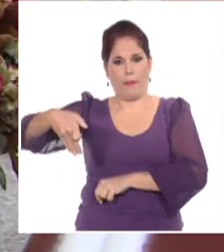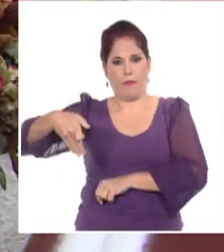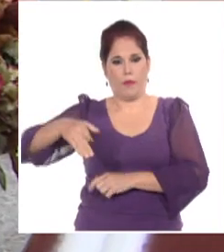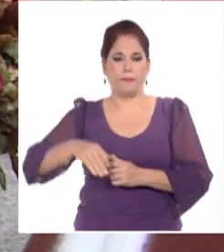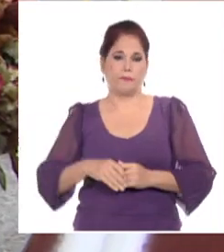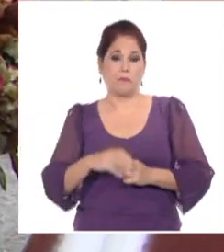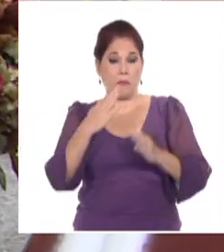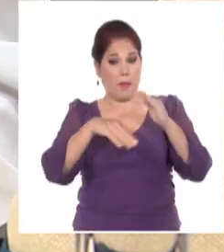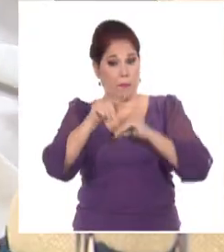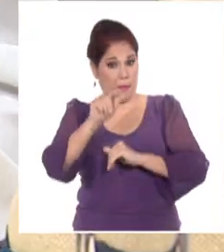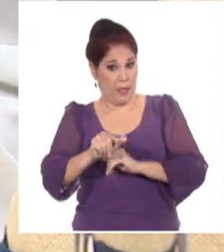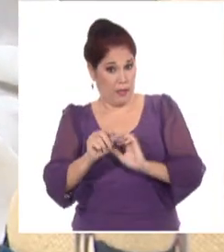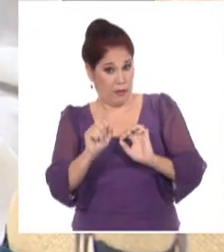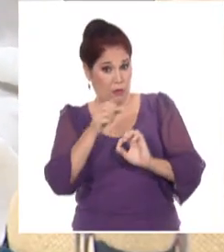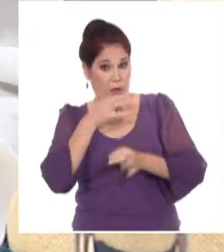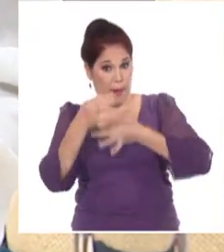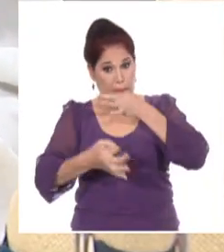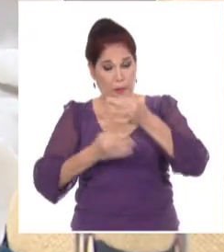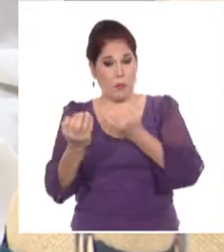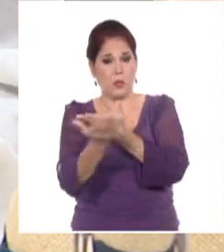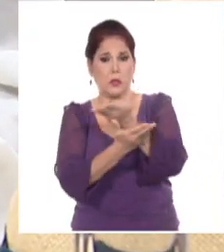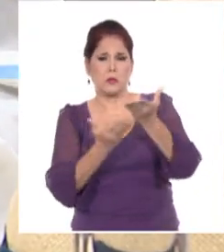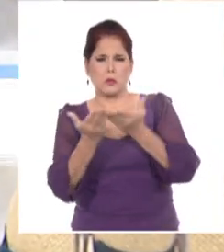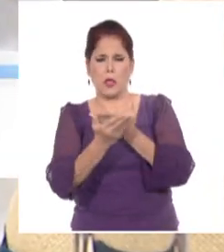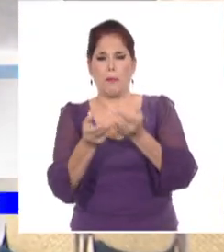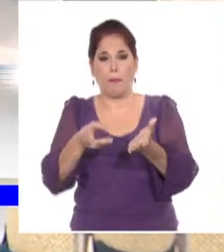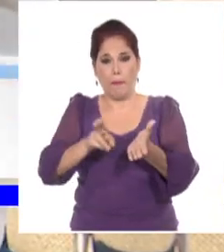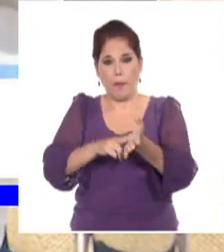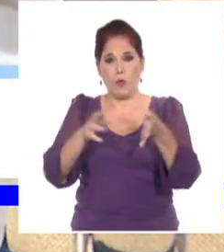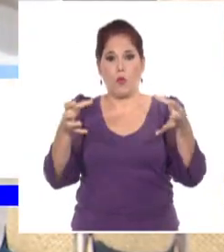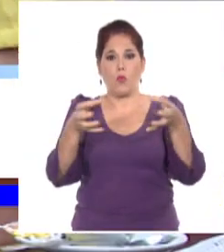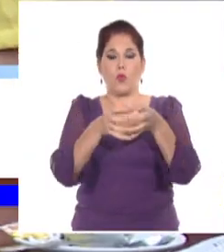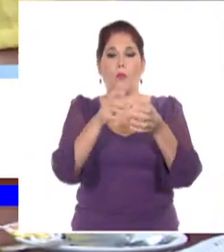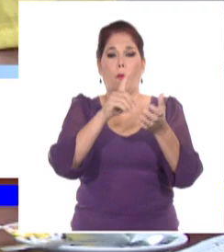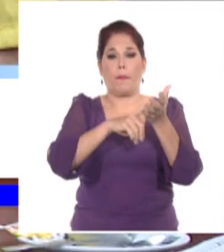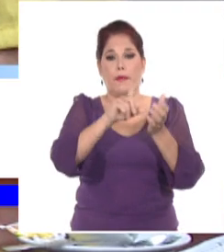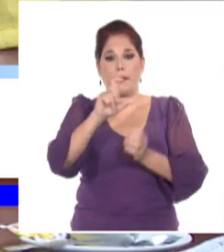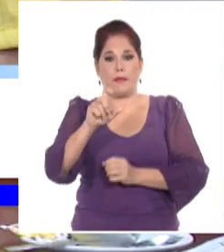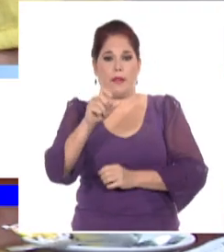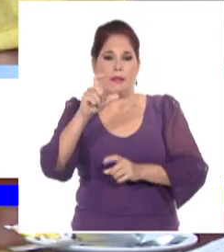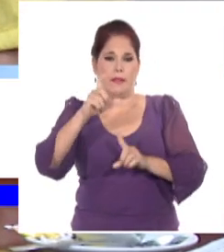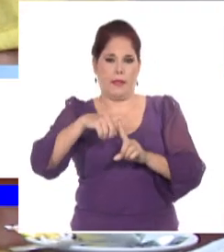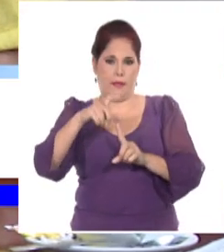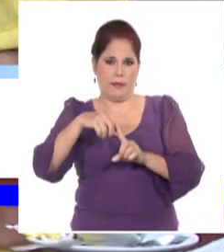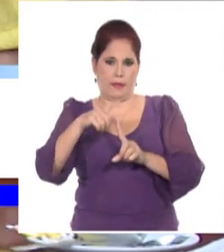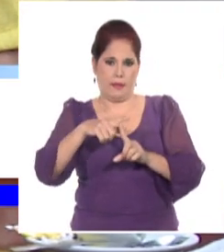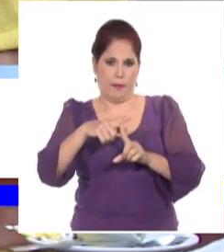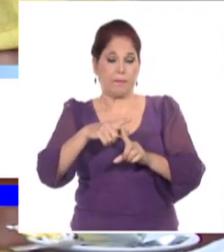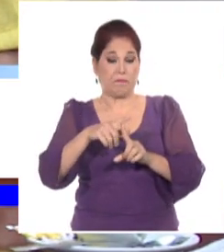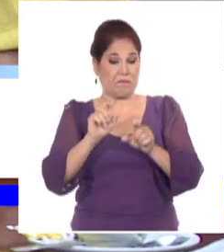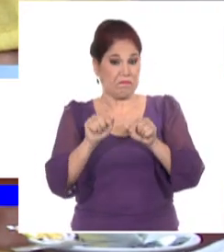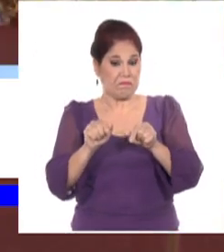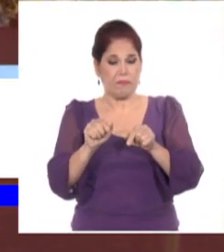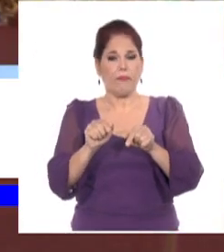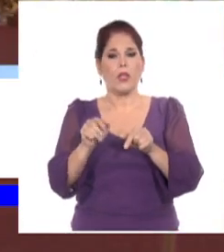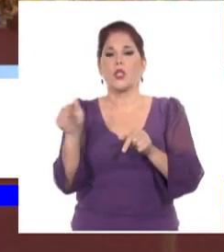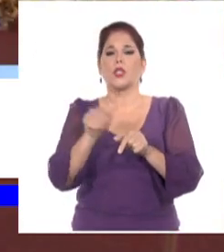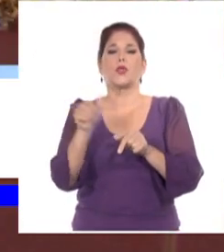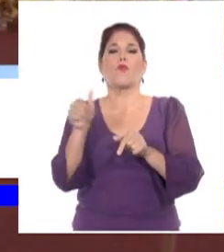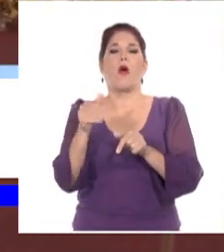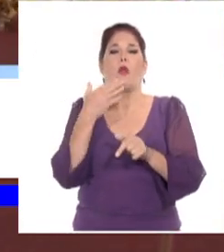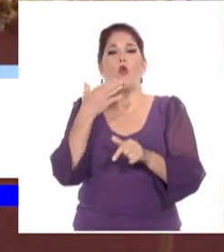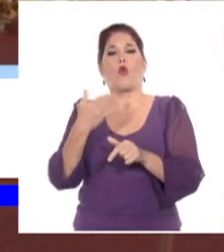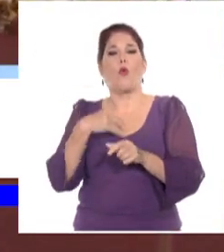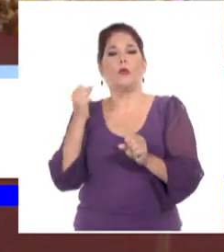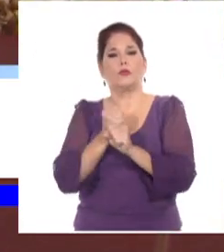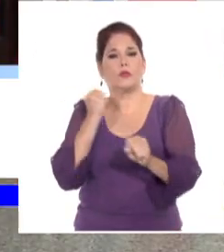El ministro Namibio sostuvo un intercambio con el miembro del Secretariado Nacional de la CTC, Leobanis Ávila Góngora, como parte de su intenso